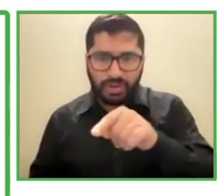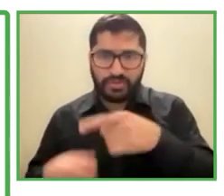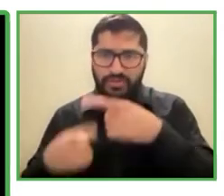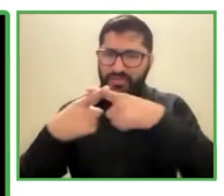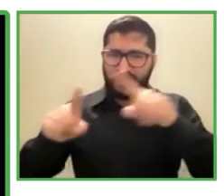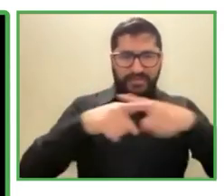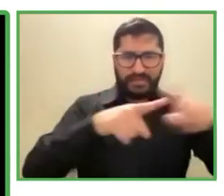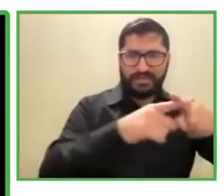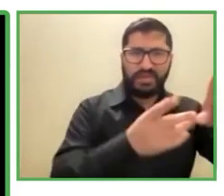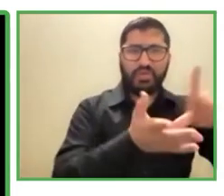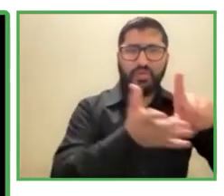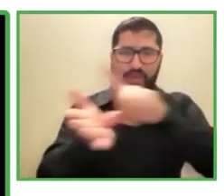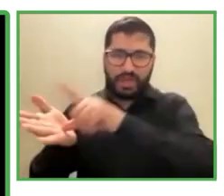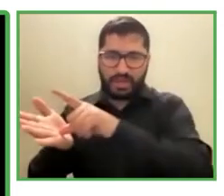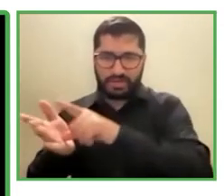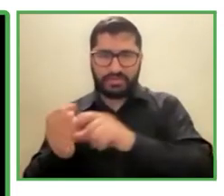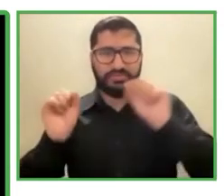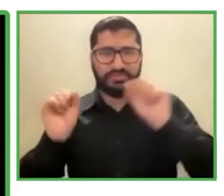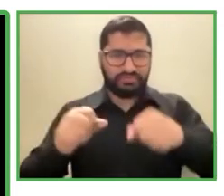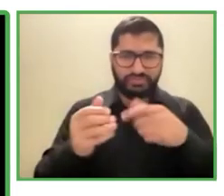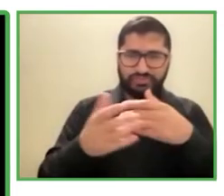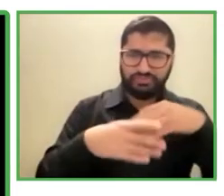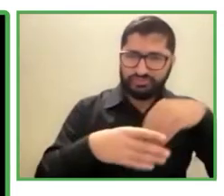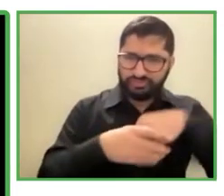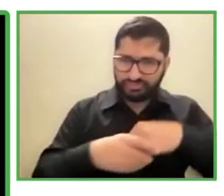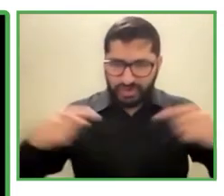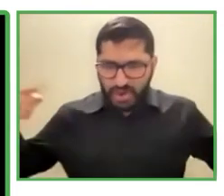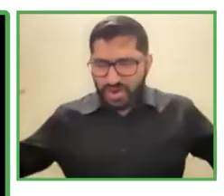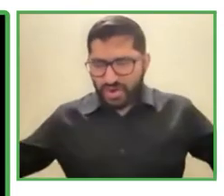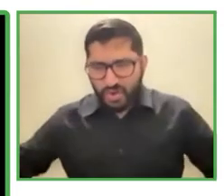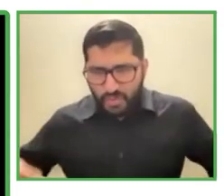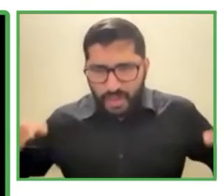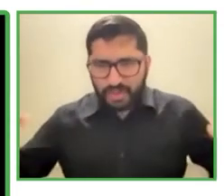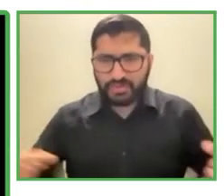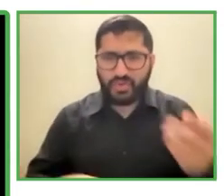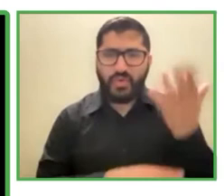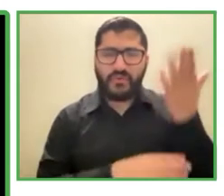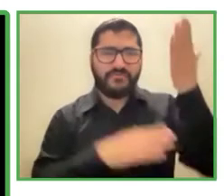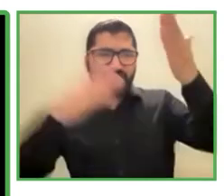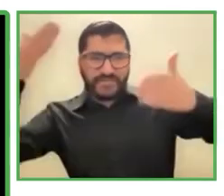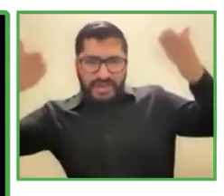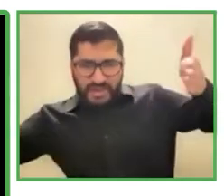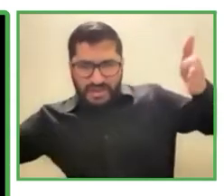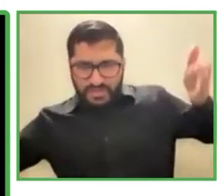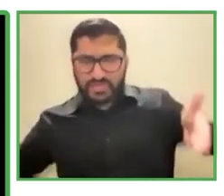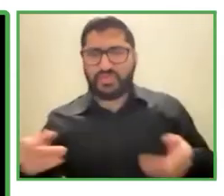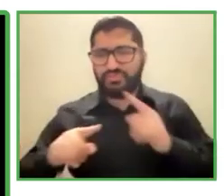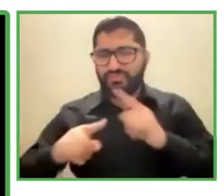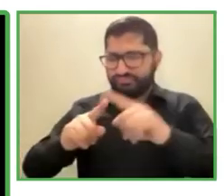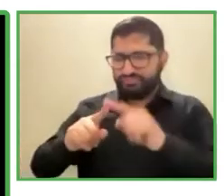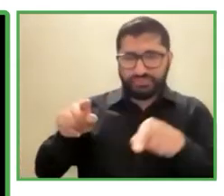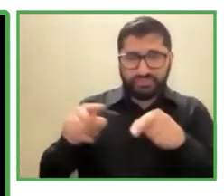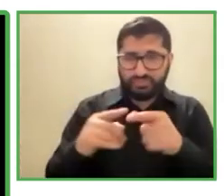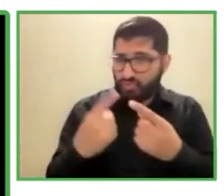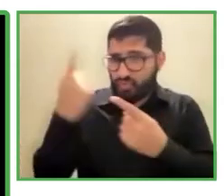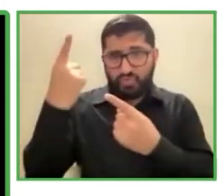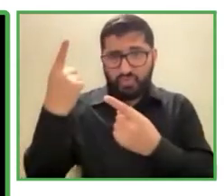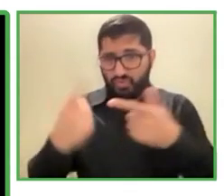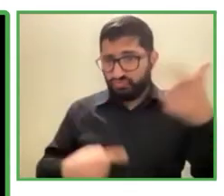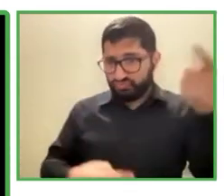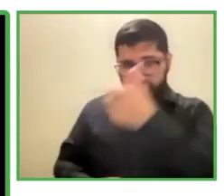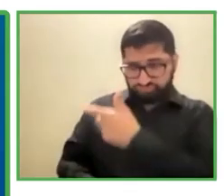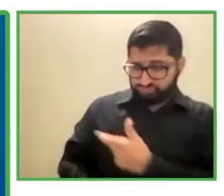qué sé yo el producto no requiere ninguna implementación no requiere equipamiento